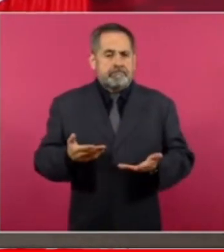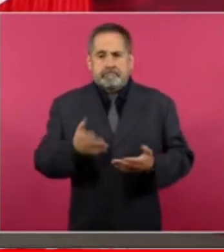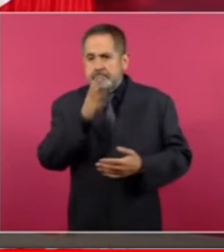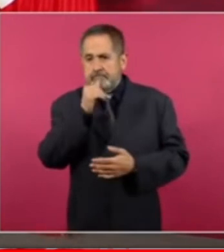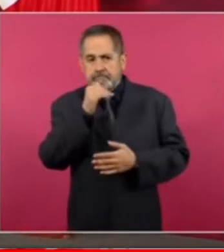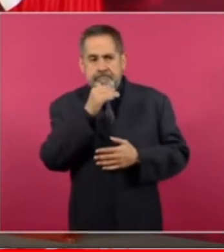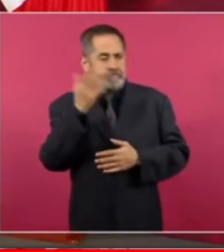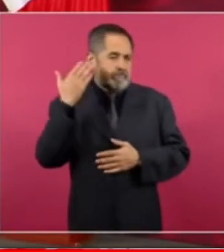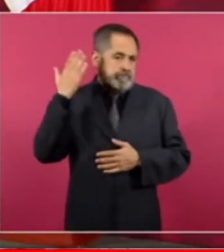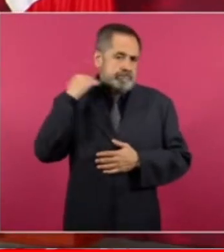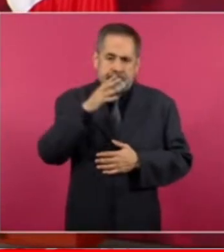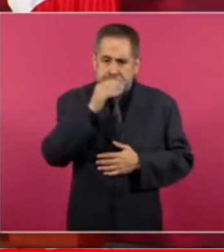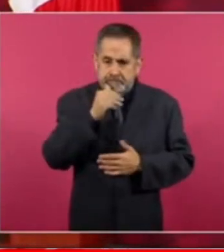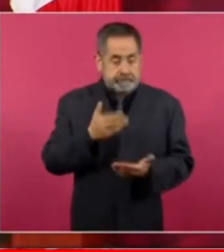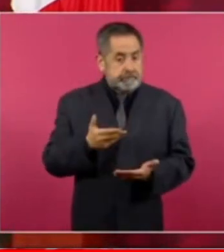pues